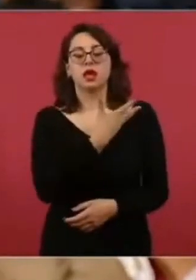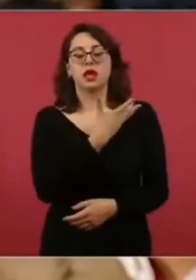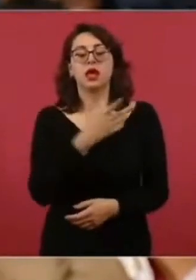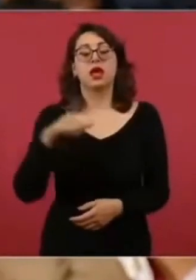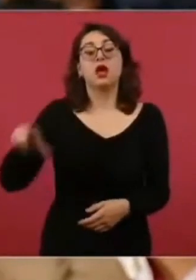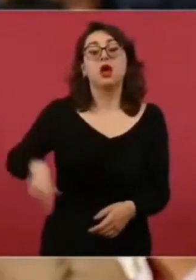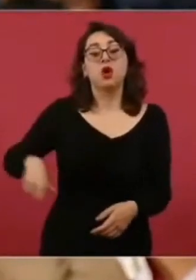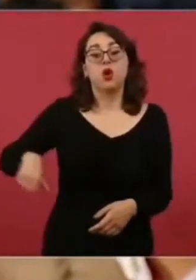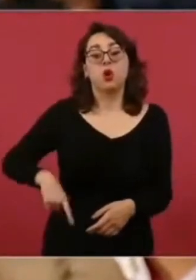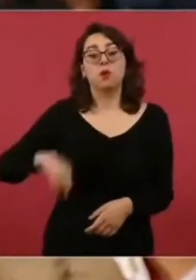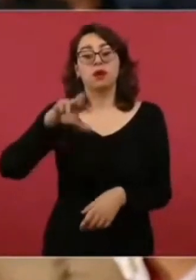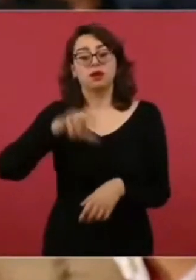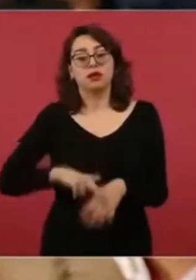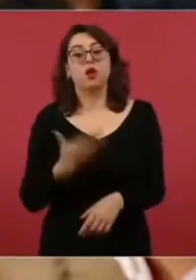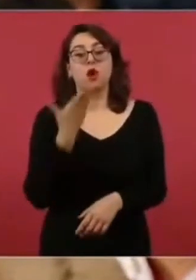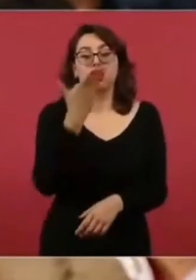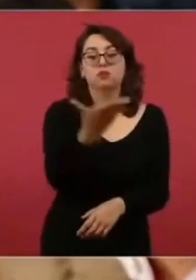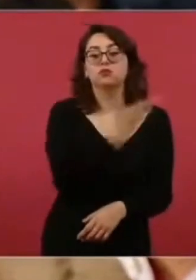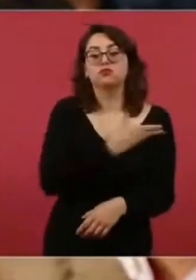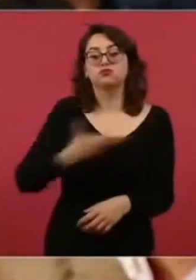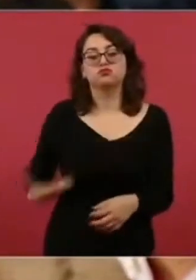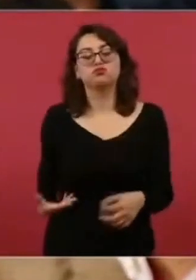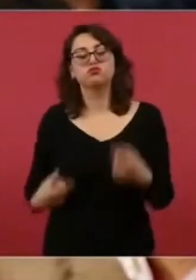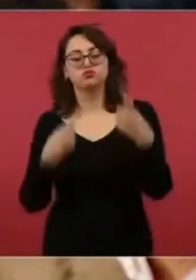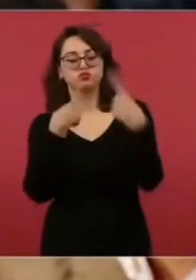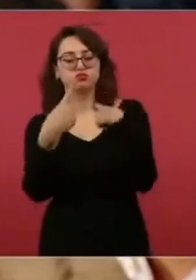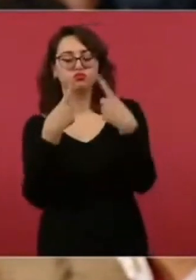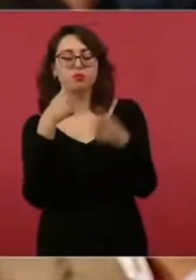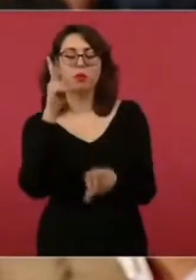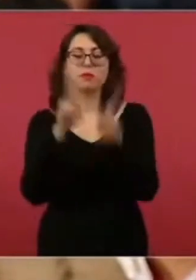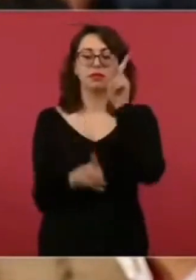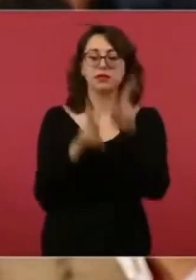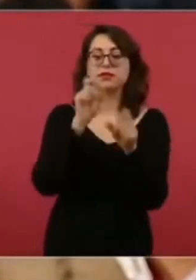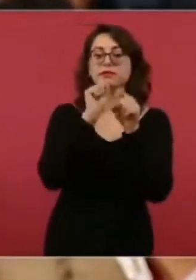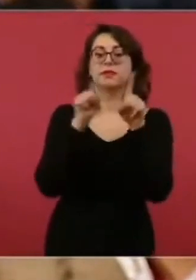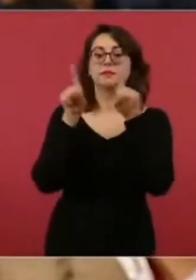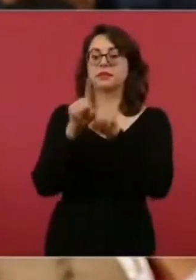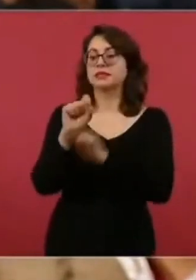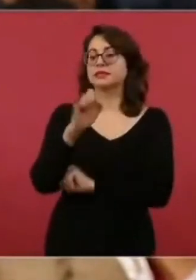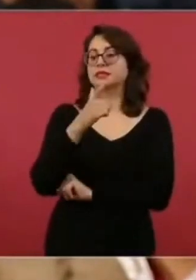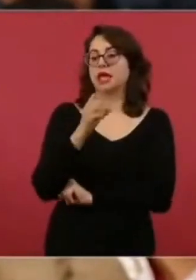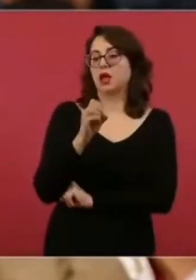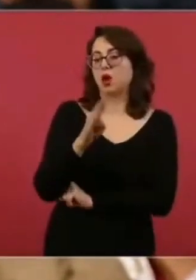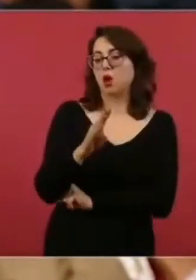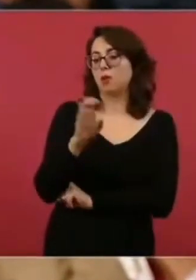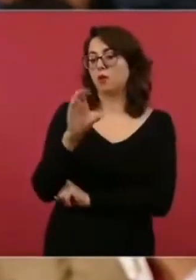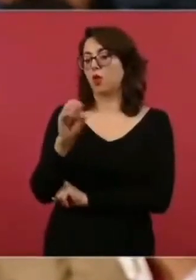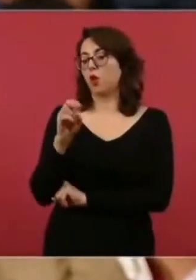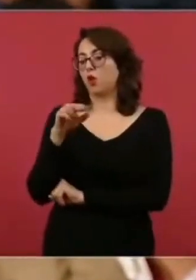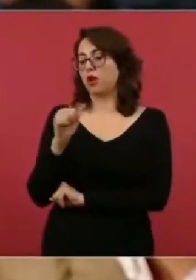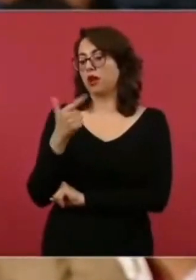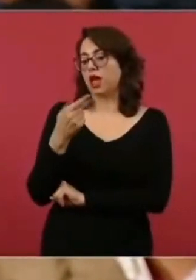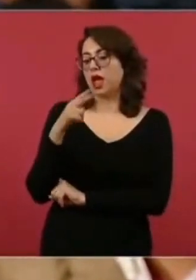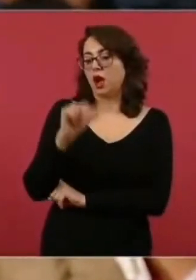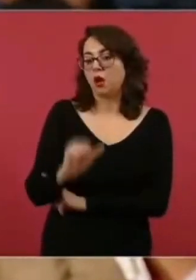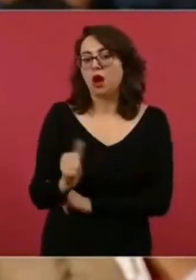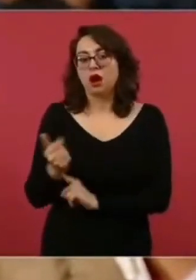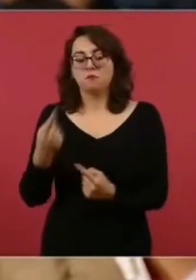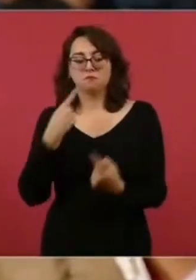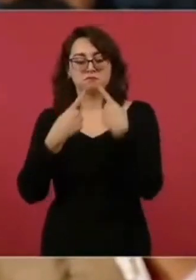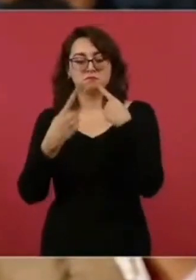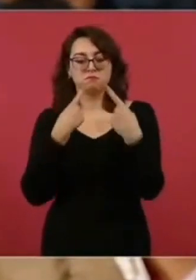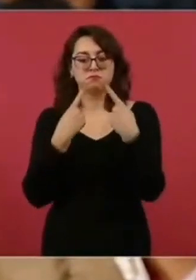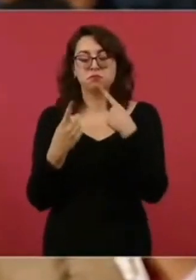incluso con el secretario de Gobernación, con la CONAGUA. Y nos gustaría saber, señor presidente, si nos podría dar la